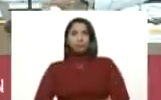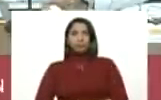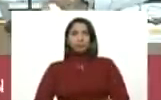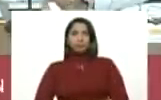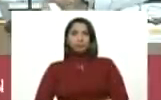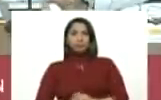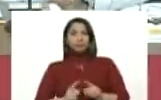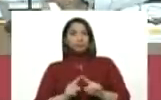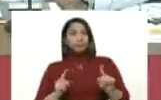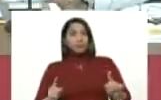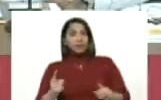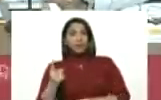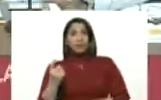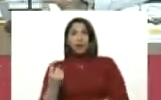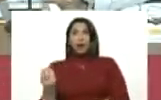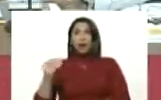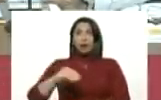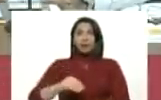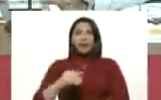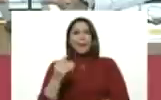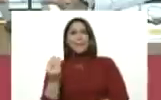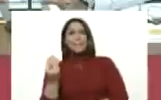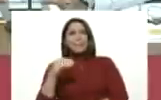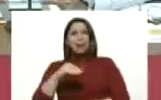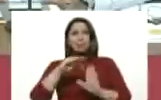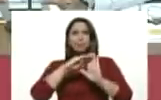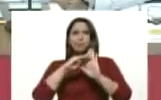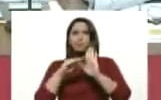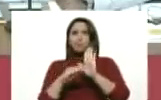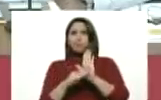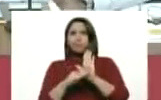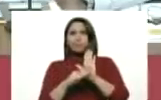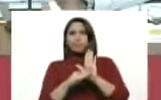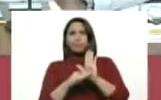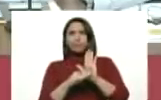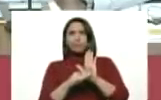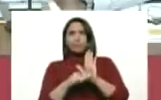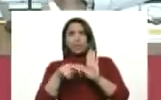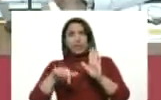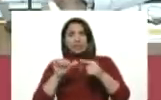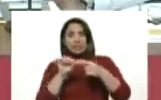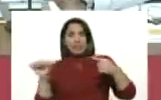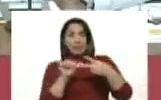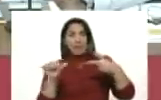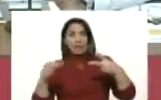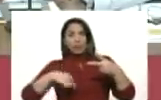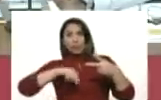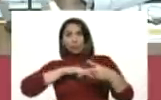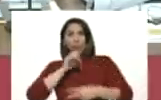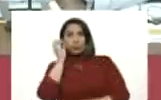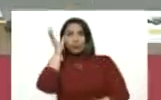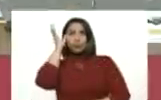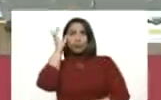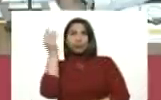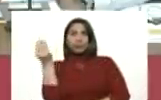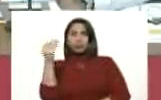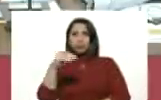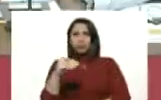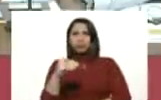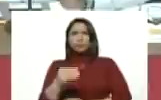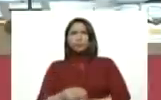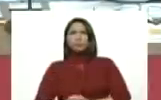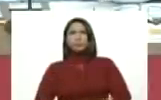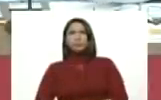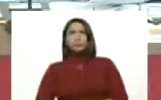Pero hace falta un conjunto de condiciones que esta semana las vamos a crear. Y además hacía falta